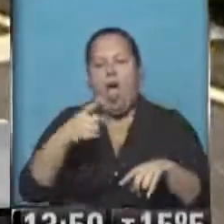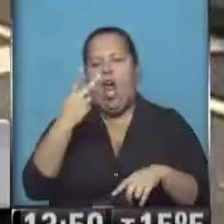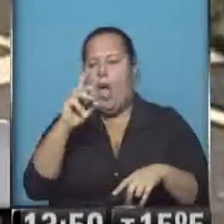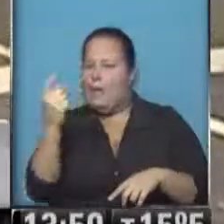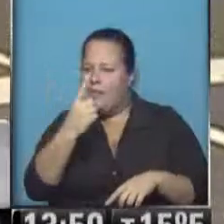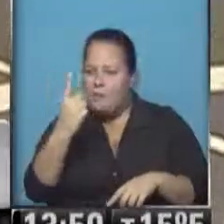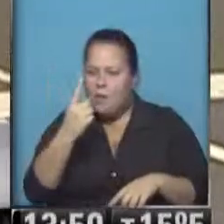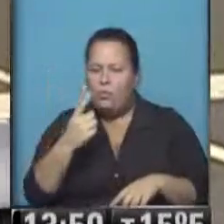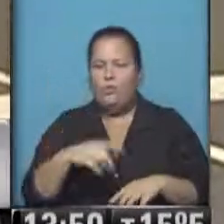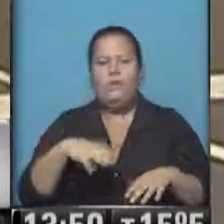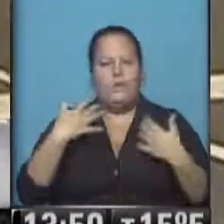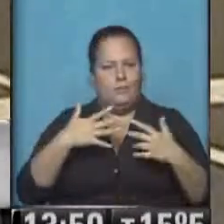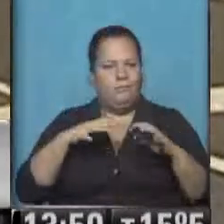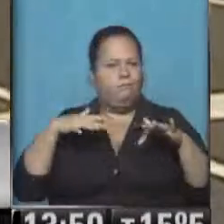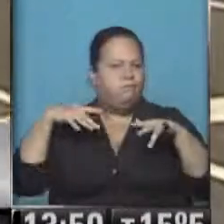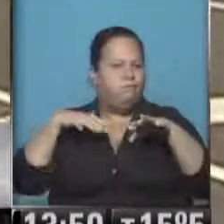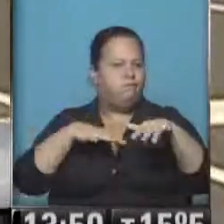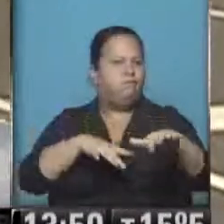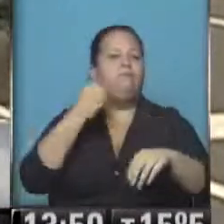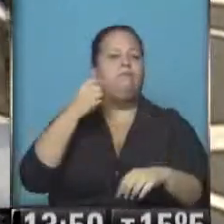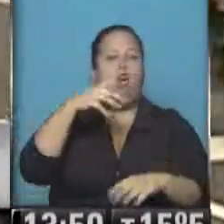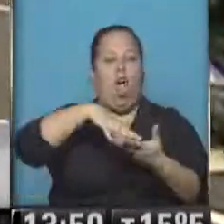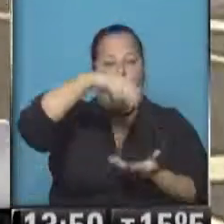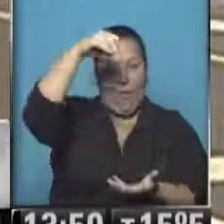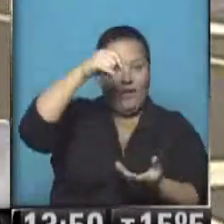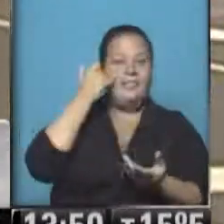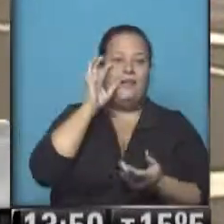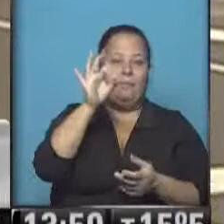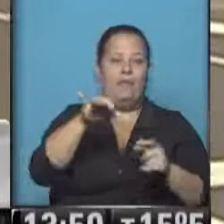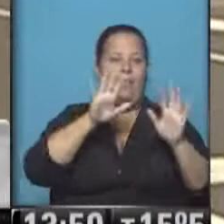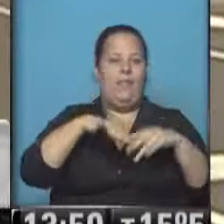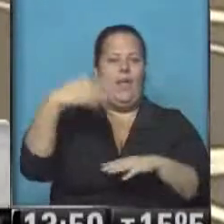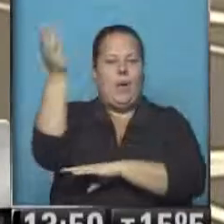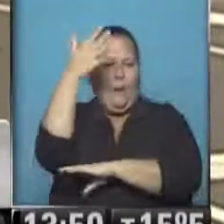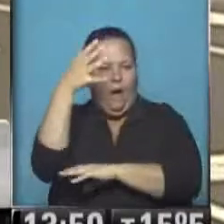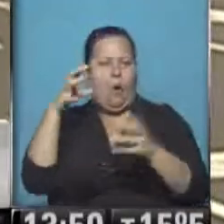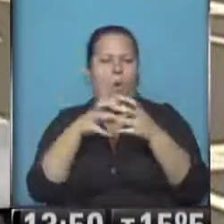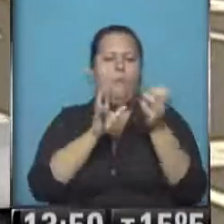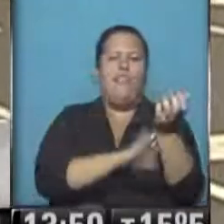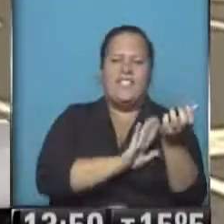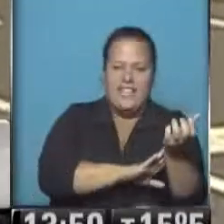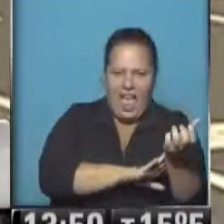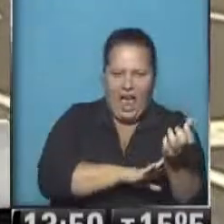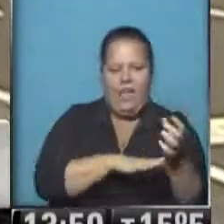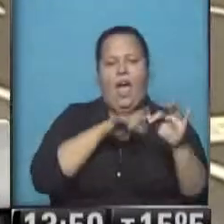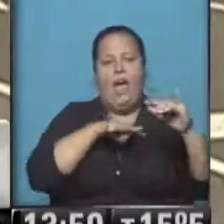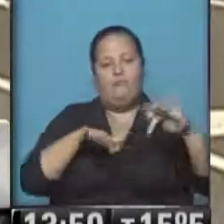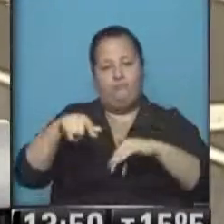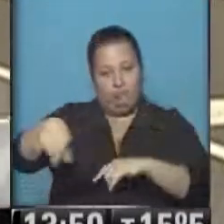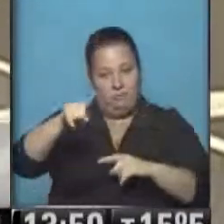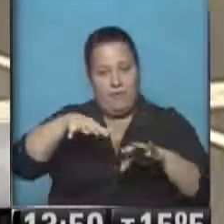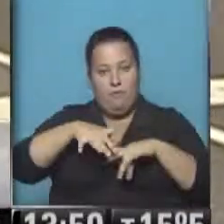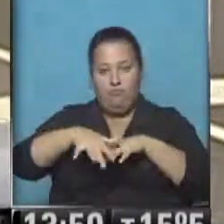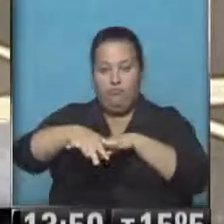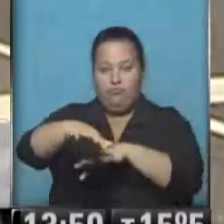aproximadamente, una gruesa columna que vendrá desde el obelisco, ya están allí con algunas banderas, agrupaciones de izquierda. Pasarán por esta misma